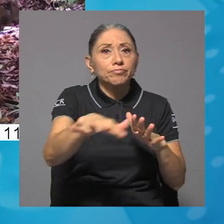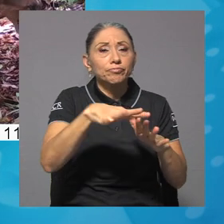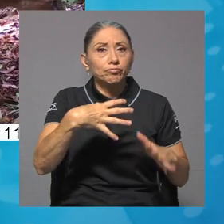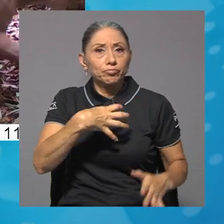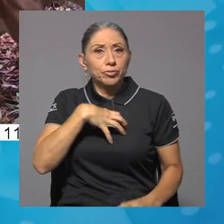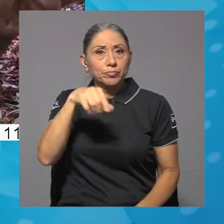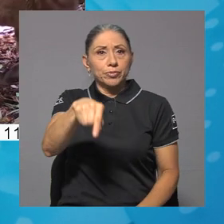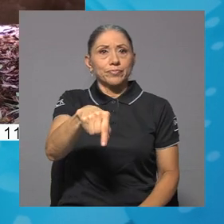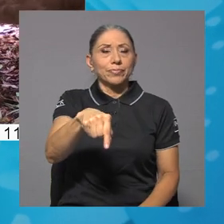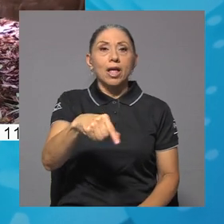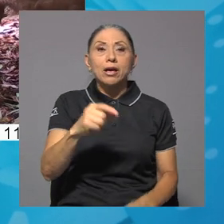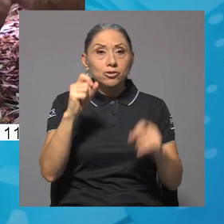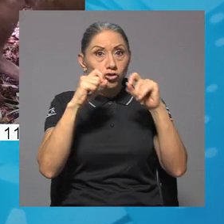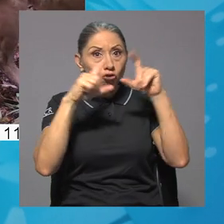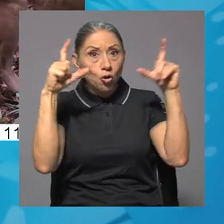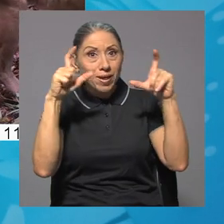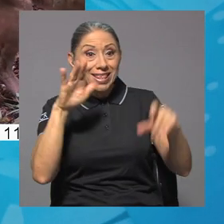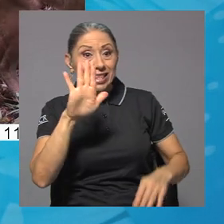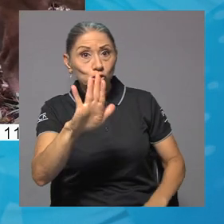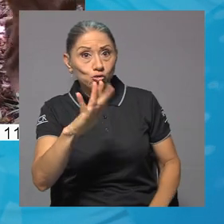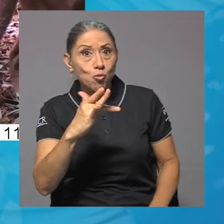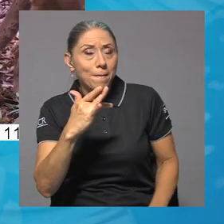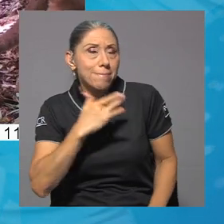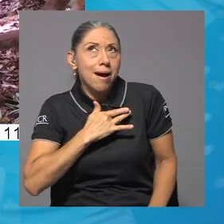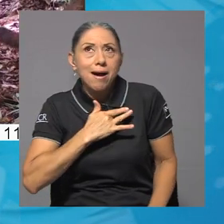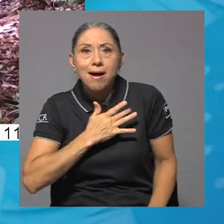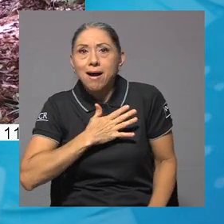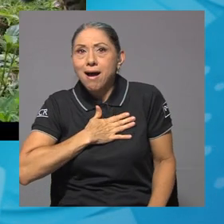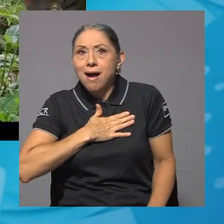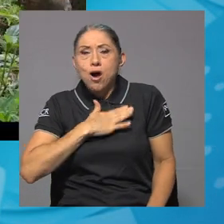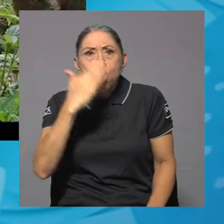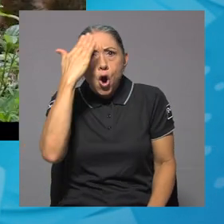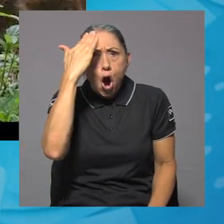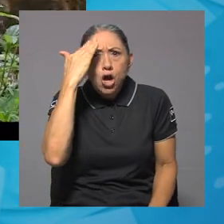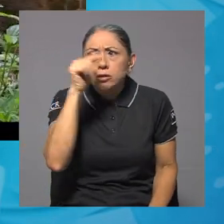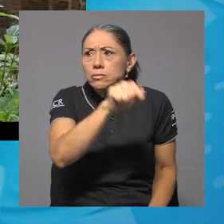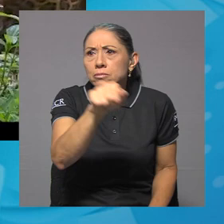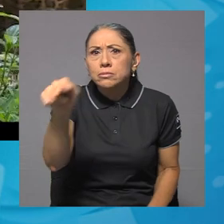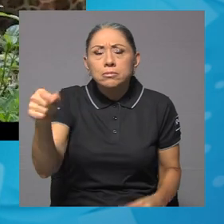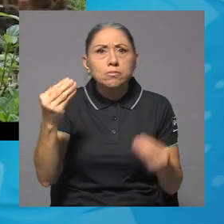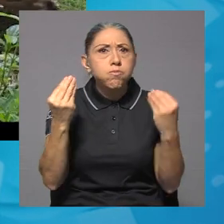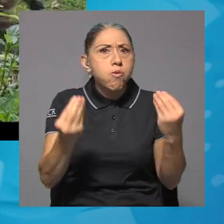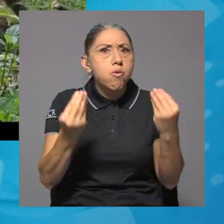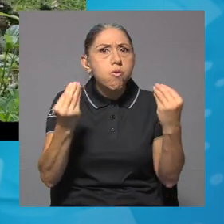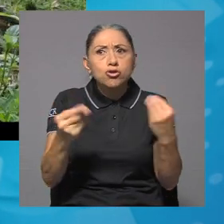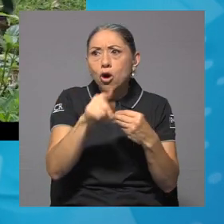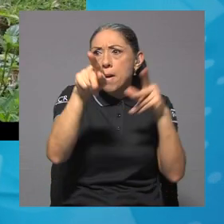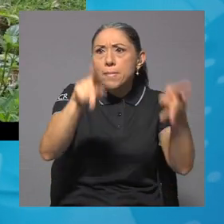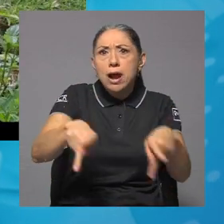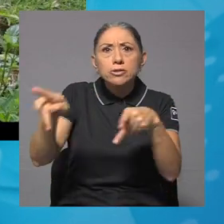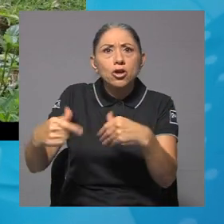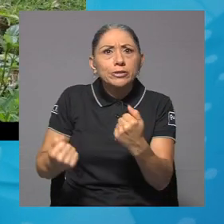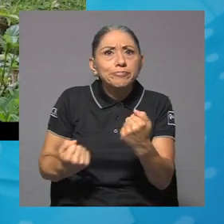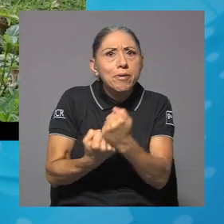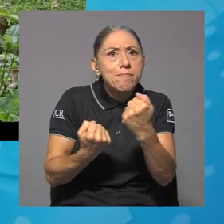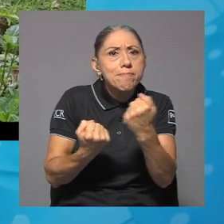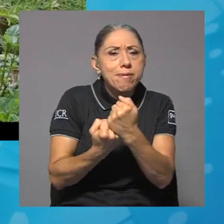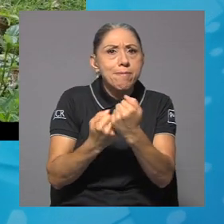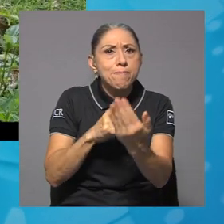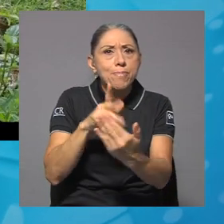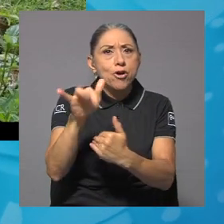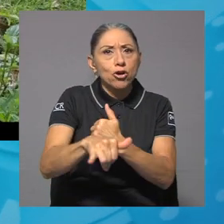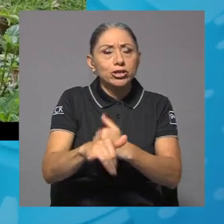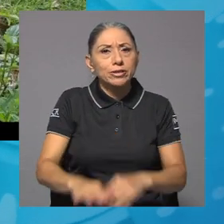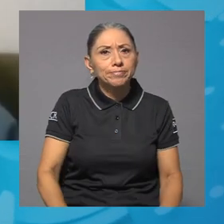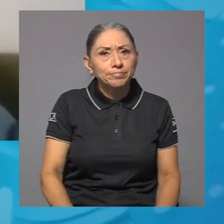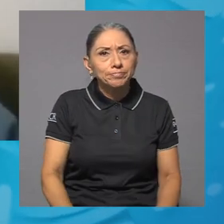sorprendente ver que su pasión y su conocimiento es demasiado y están muy, muy apuntados siempre en el